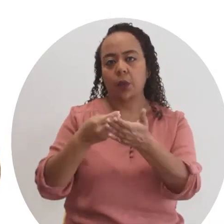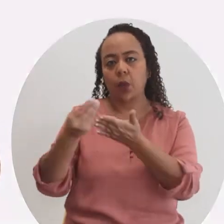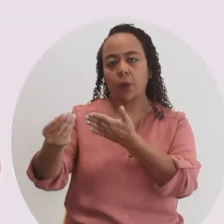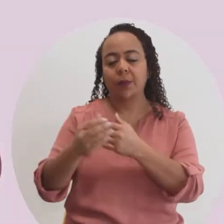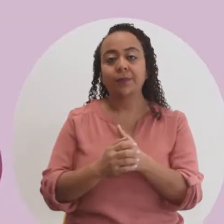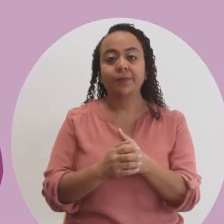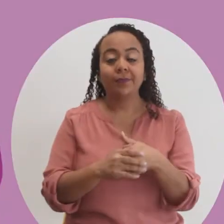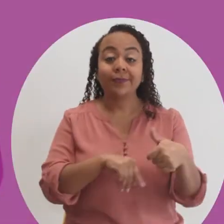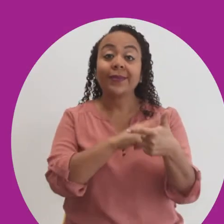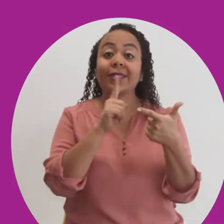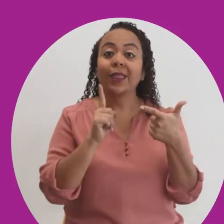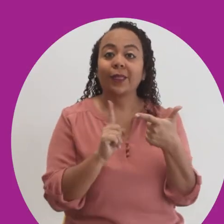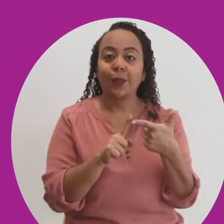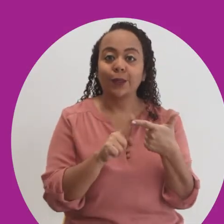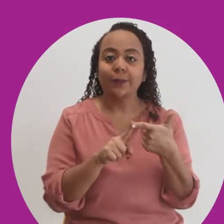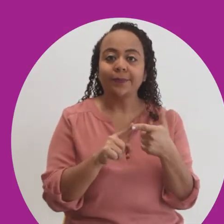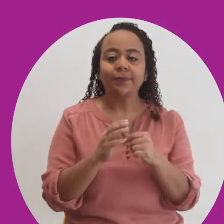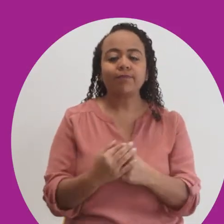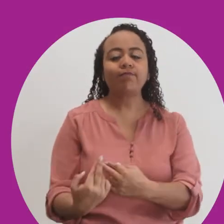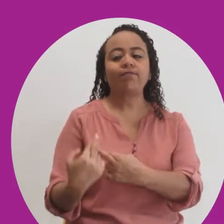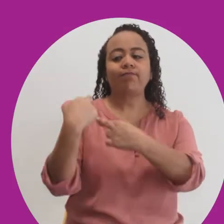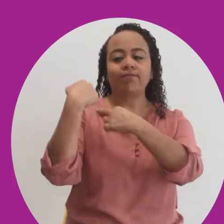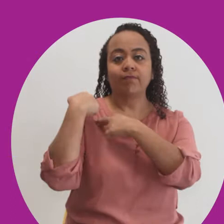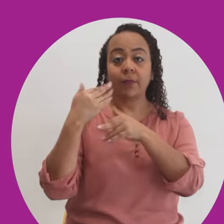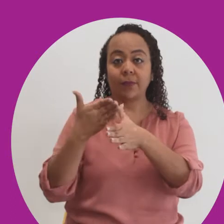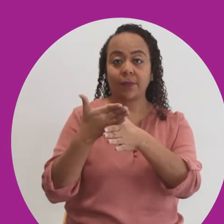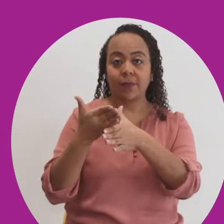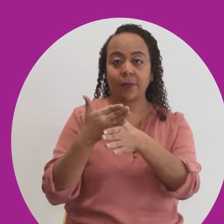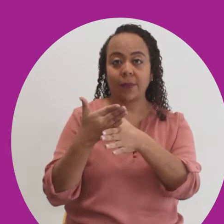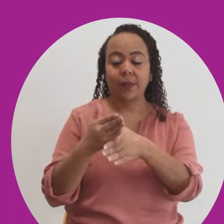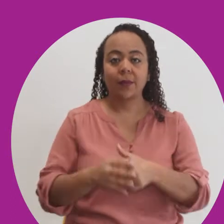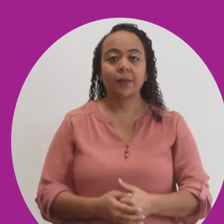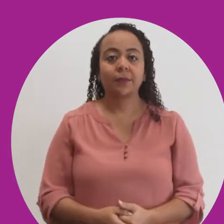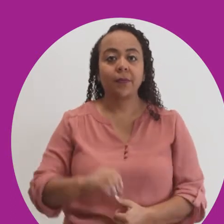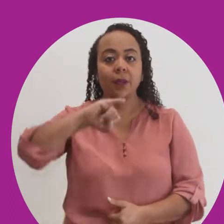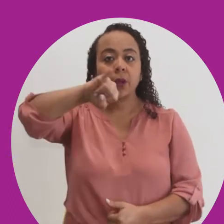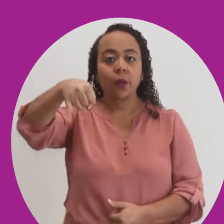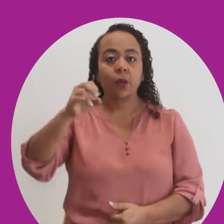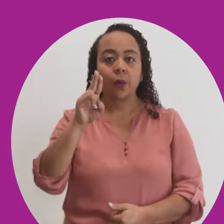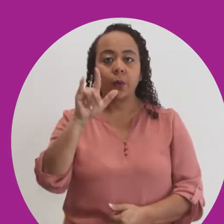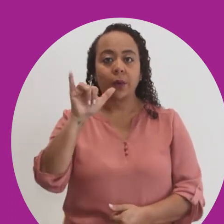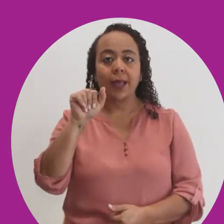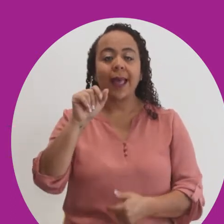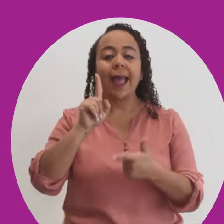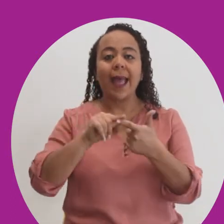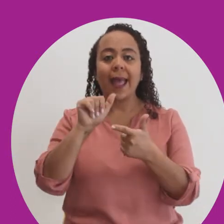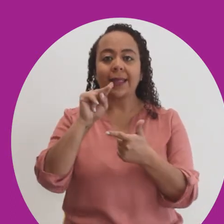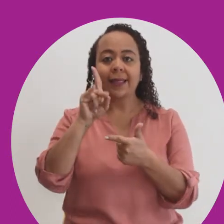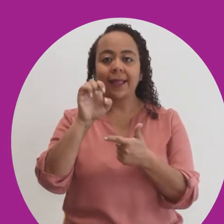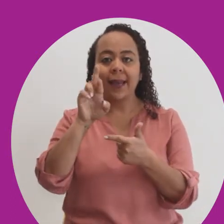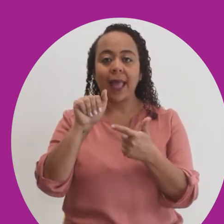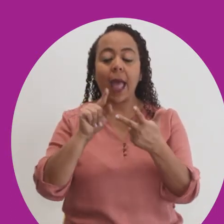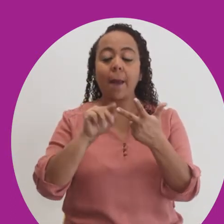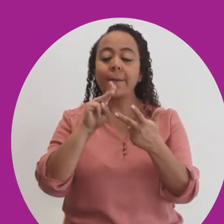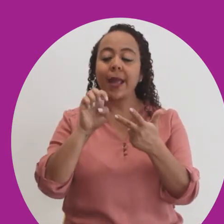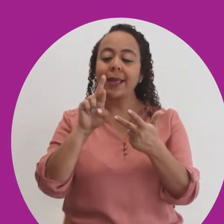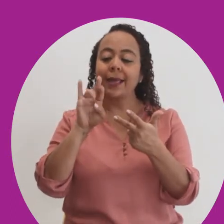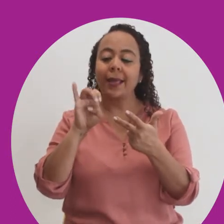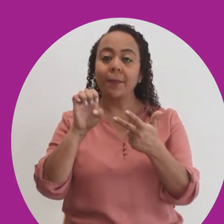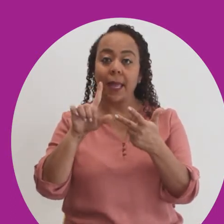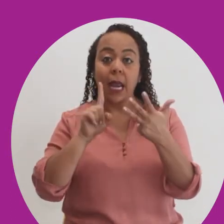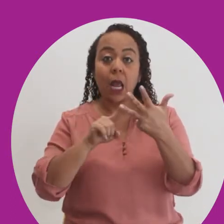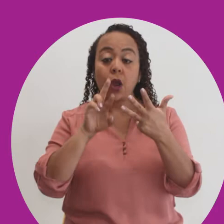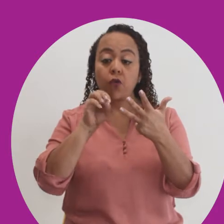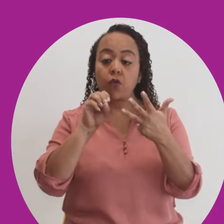lo hacen. Ventaja número 2. Responsabilidad compartida. Julia, Andrea, Maribel y